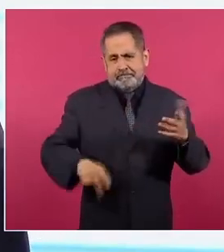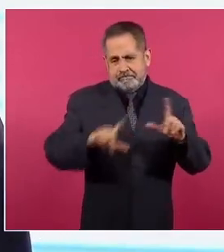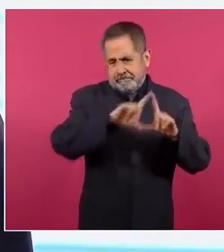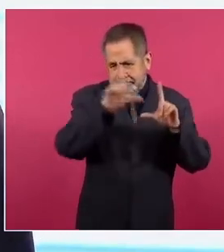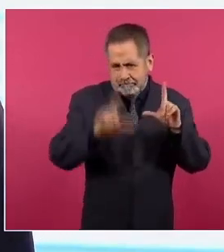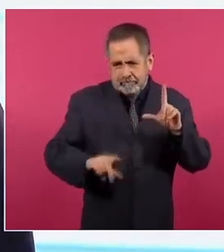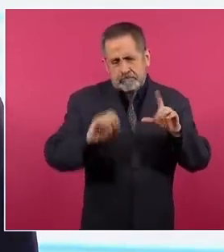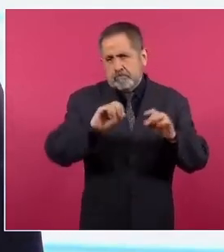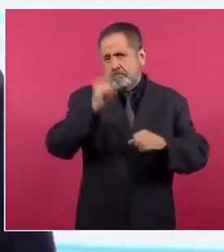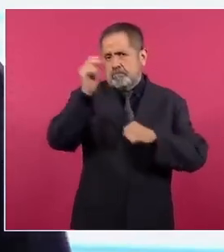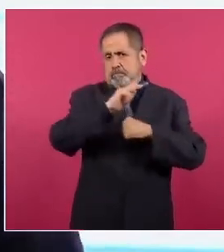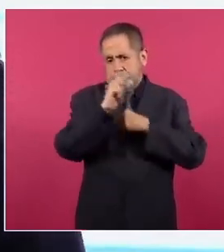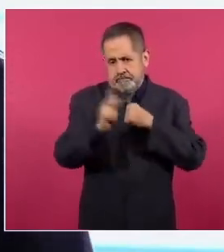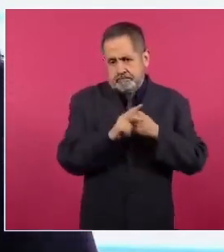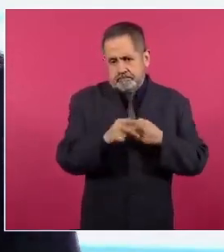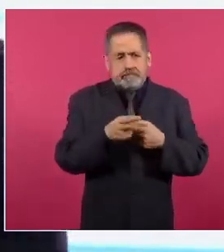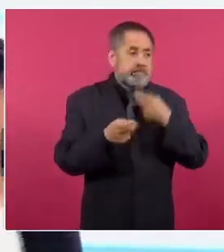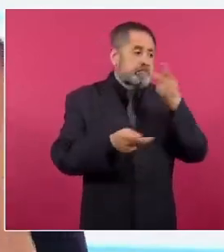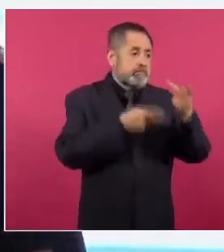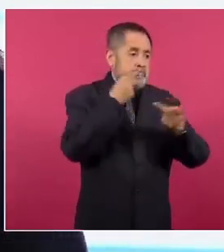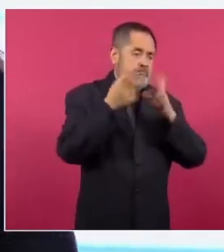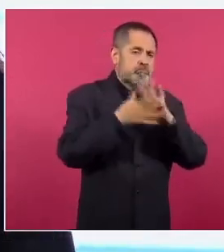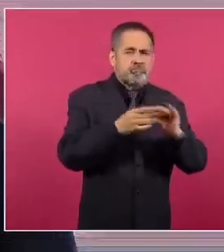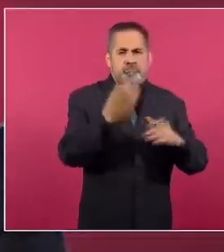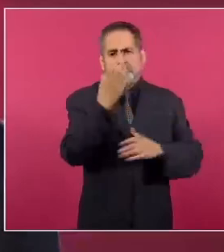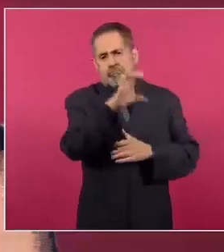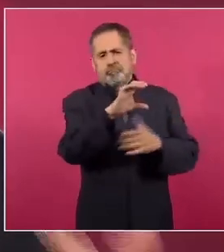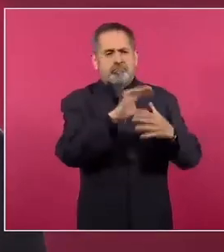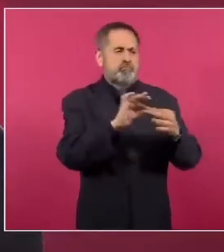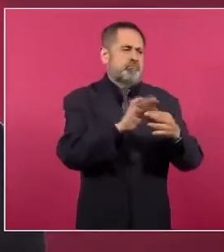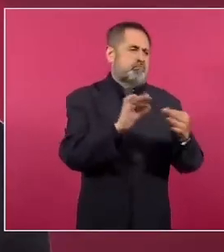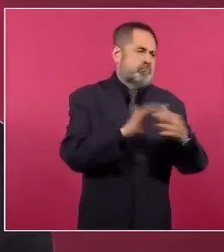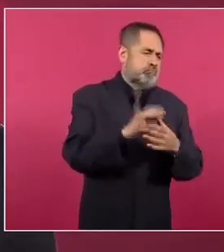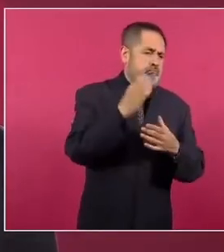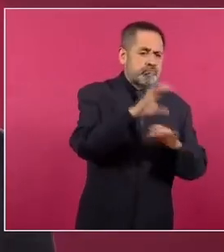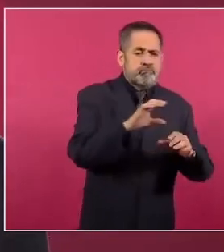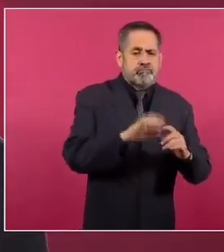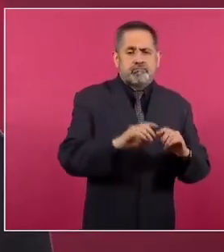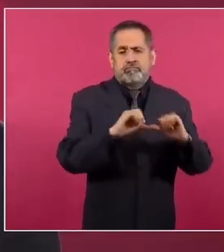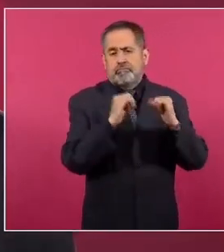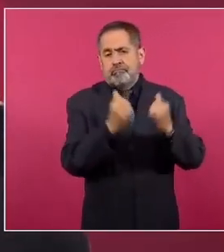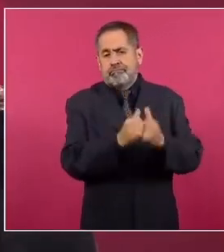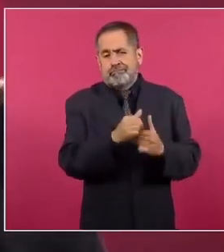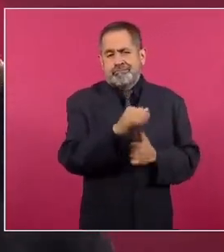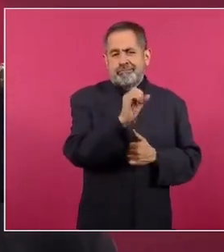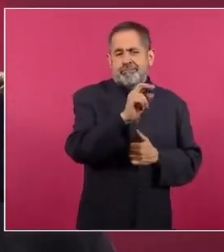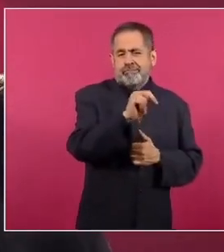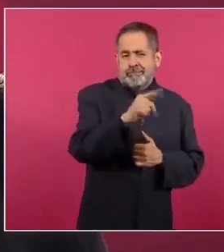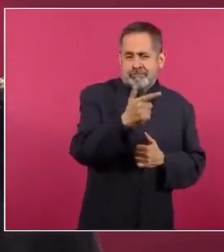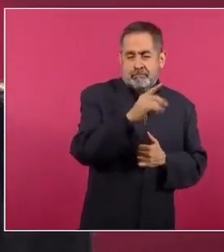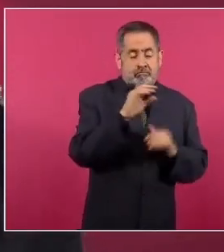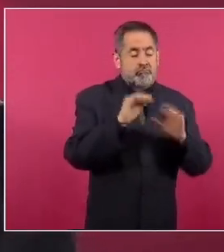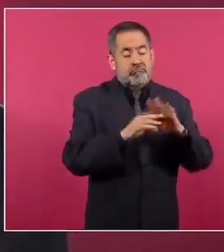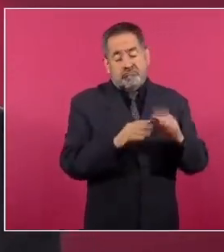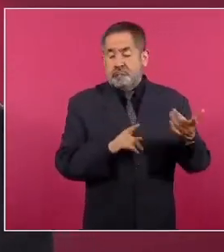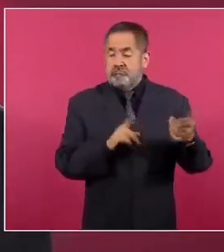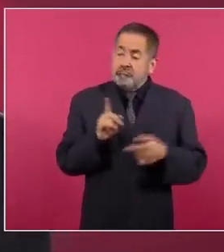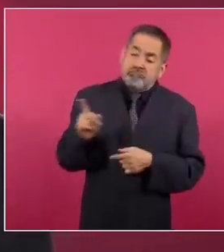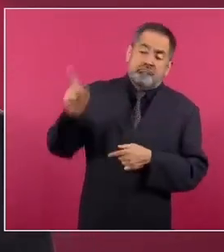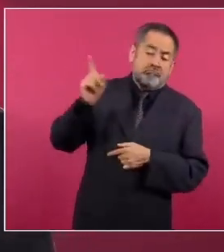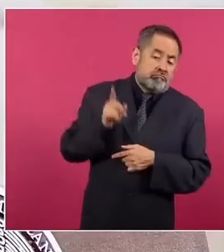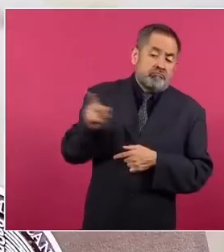extranjeros, comentaristas, analistas, organizaciones no gubernamentales, decir que se